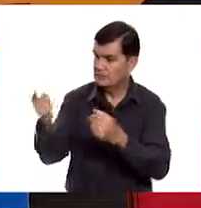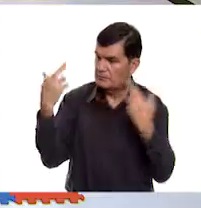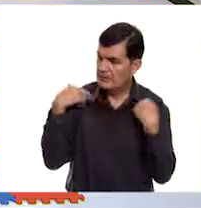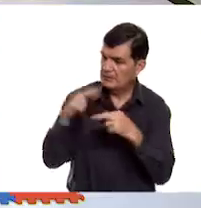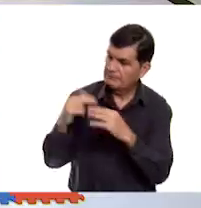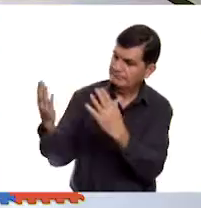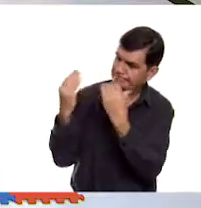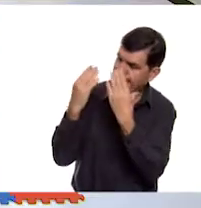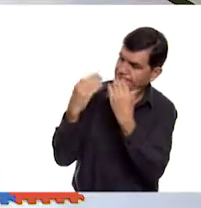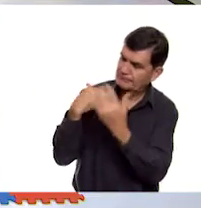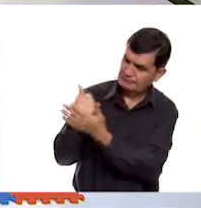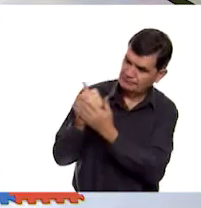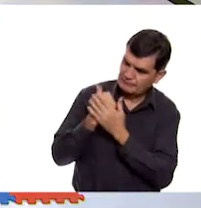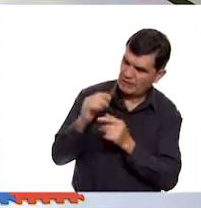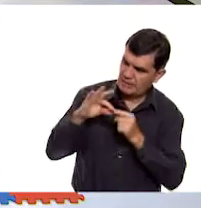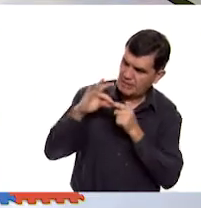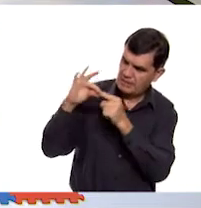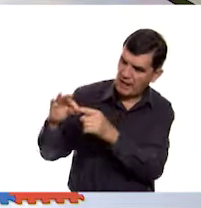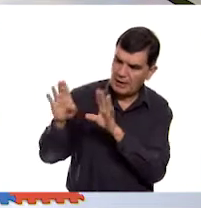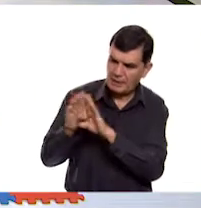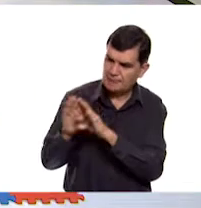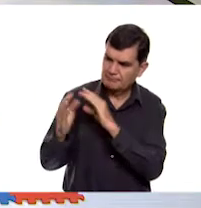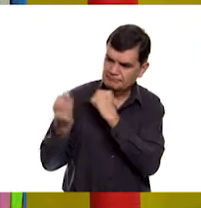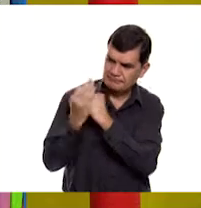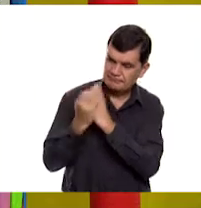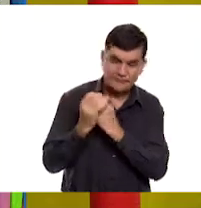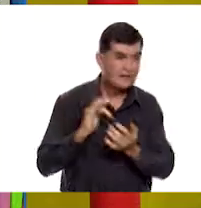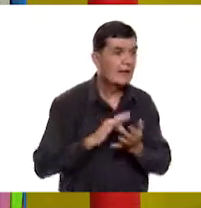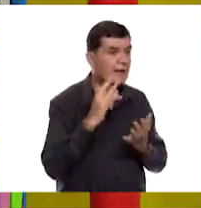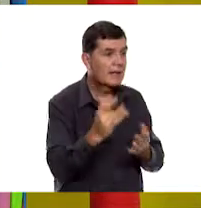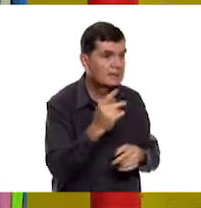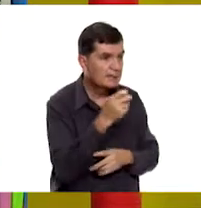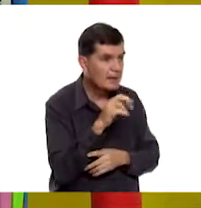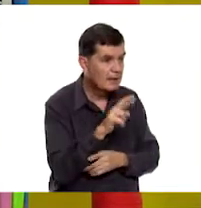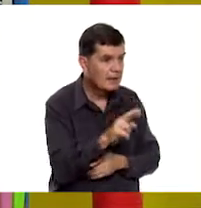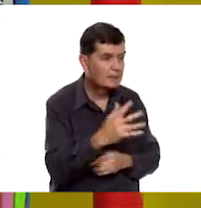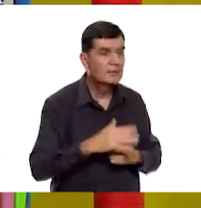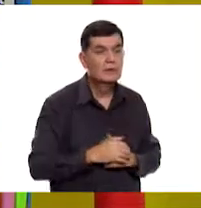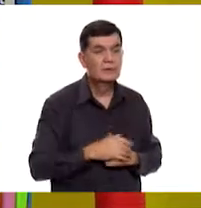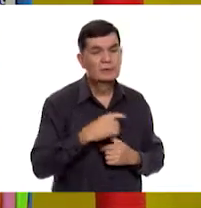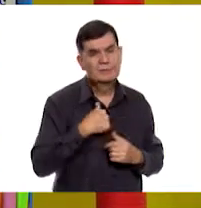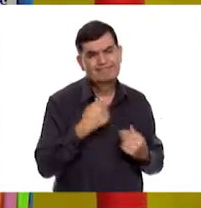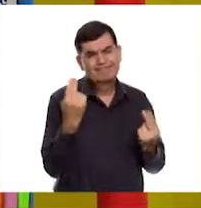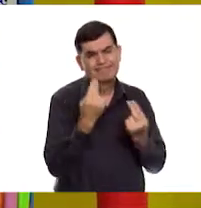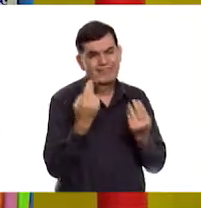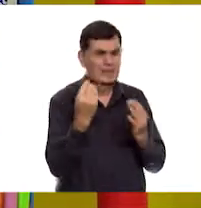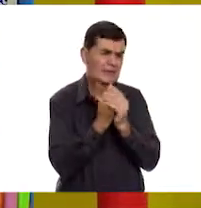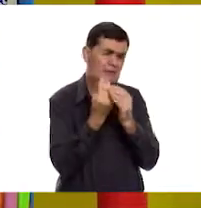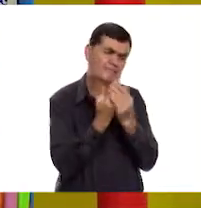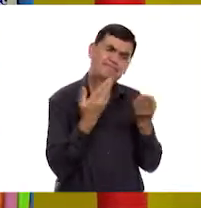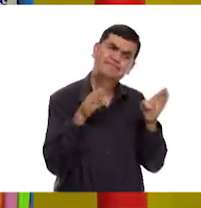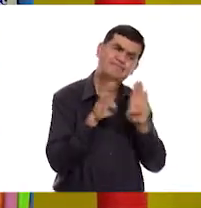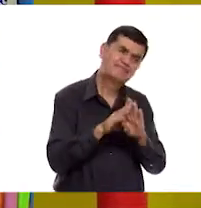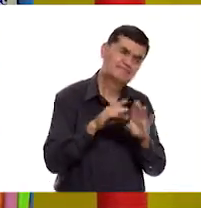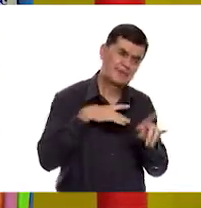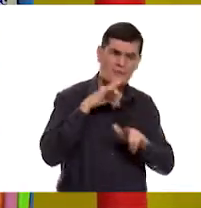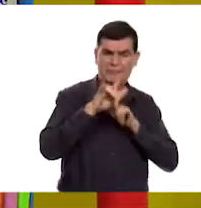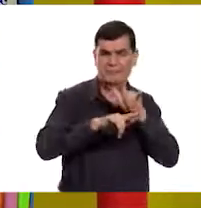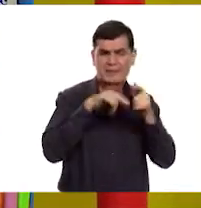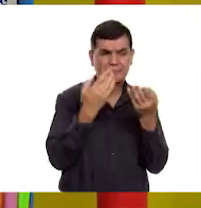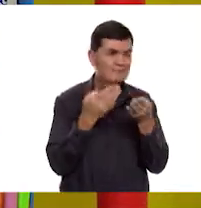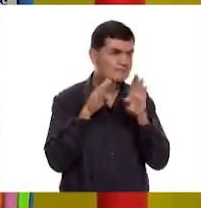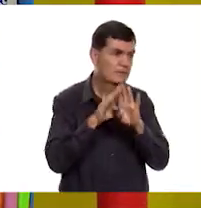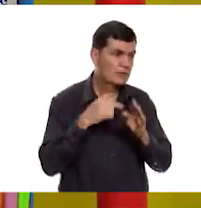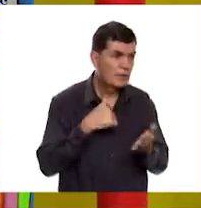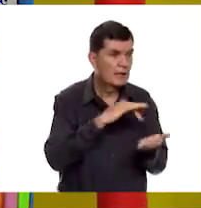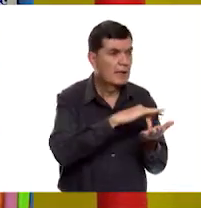maestra, porque tú me llevaste por todo este camino. Muchas gracias, Pilar. Oye, tenemos que cerrar nuestra clase y nuestra feria del arte, pero